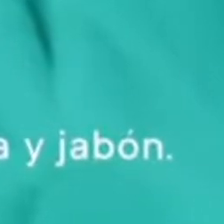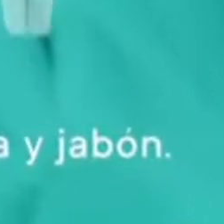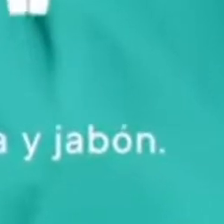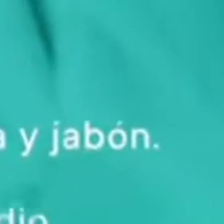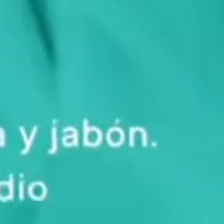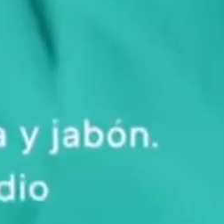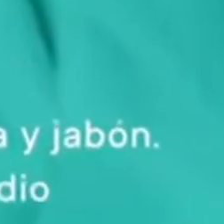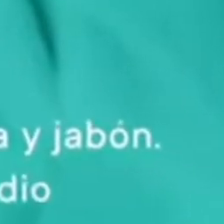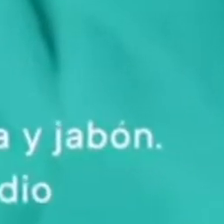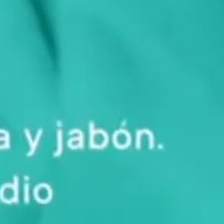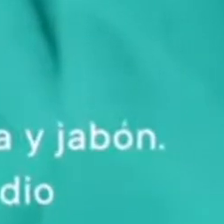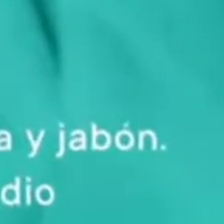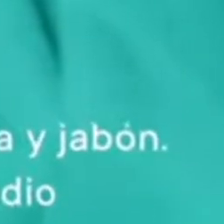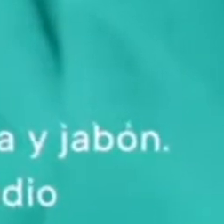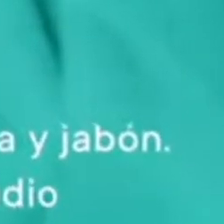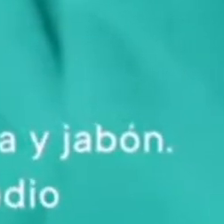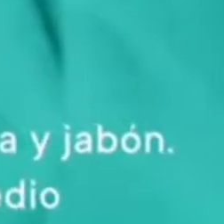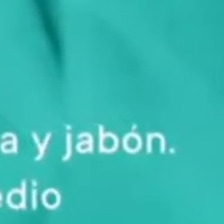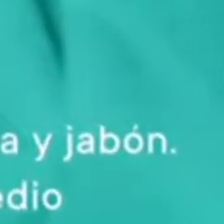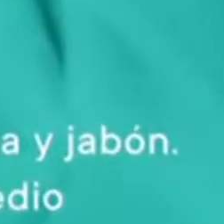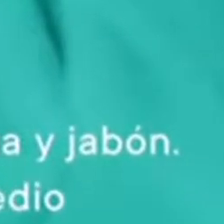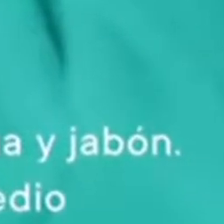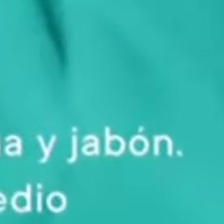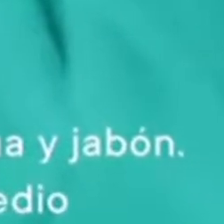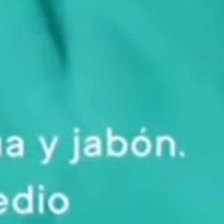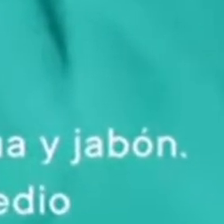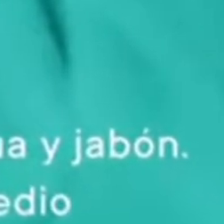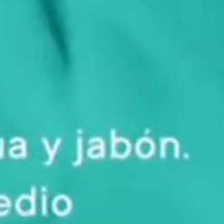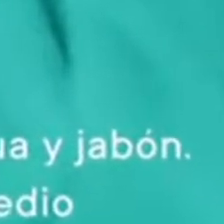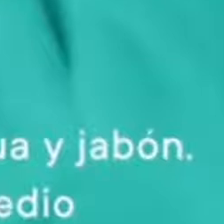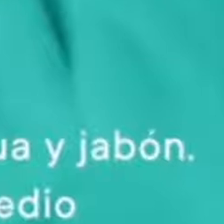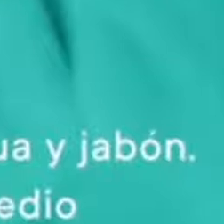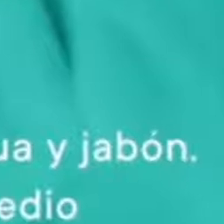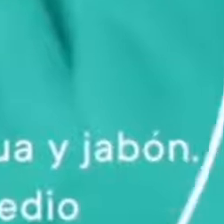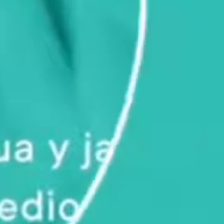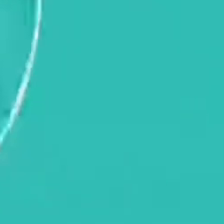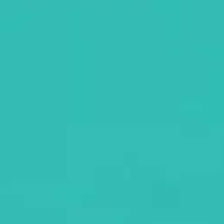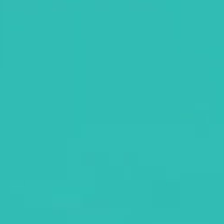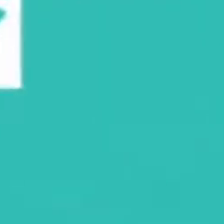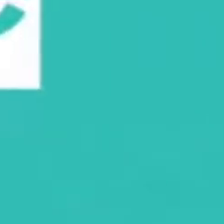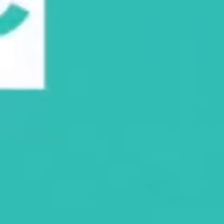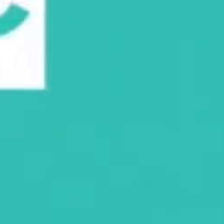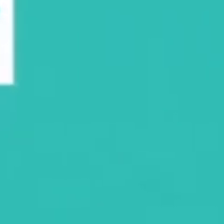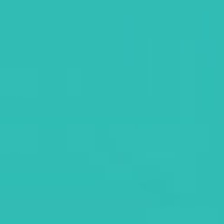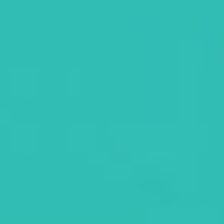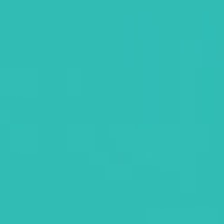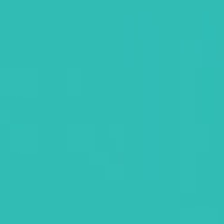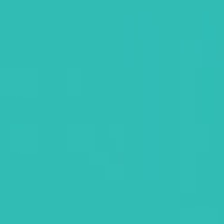y jabón y mantener la distancia de metro y medio en lugares públicos. TV Perú